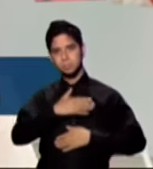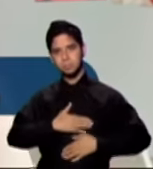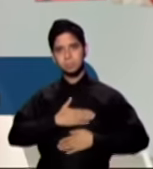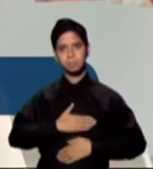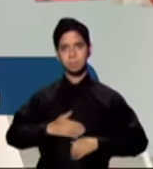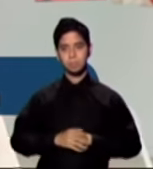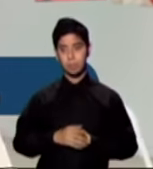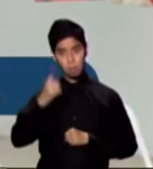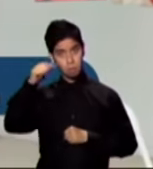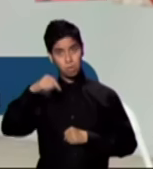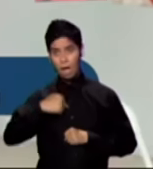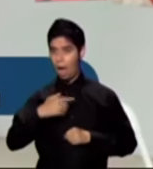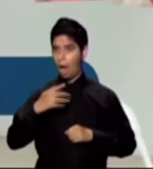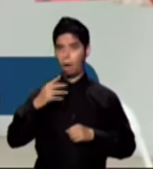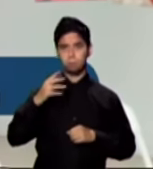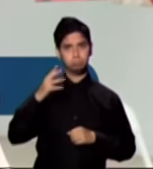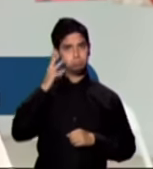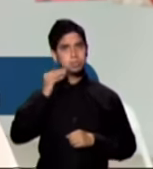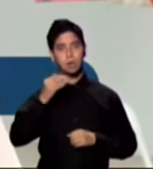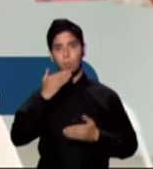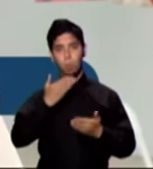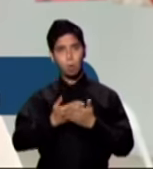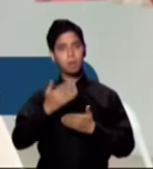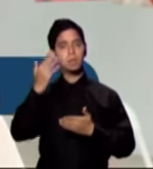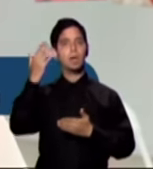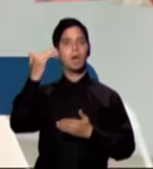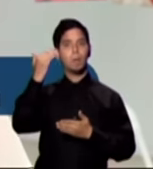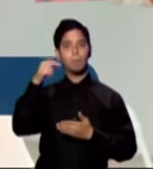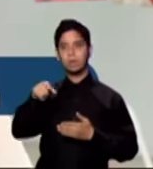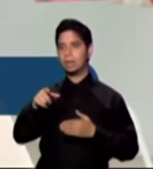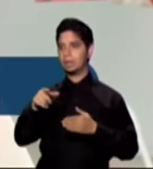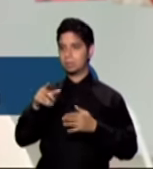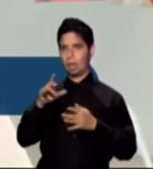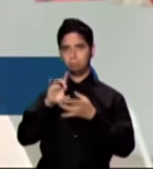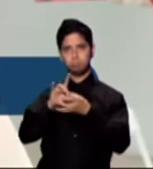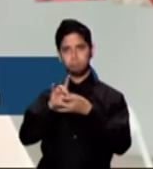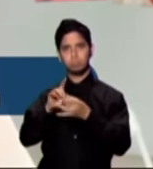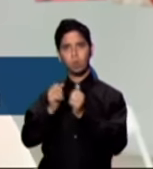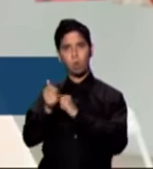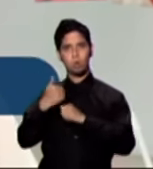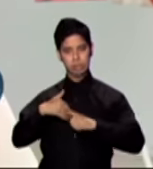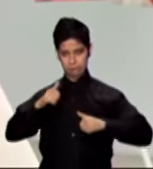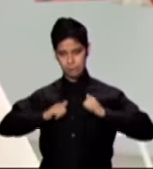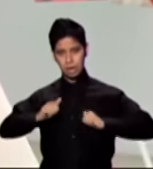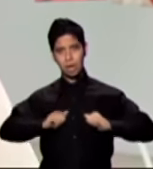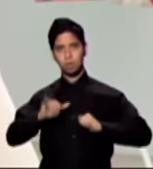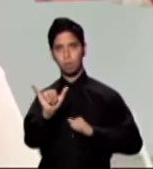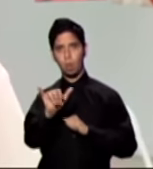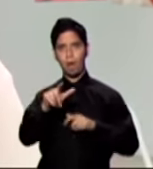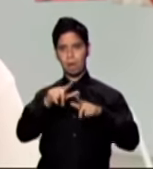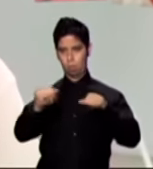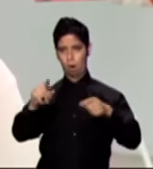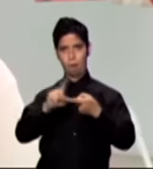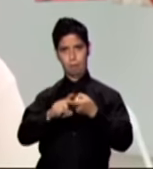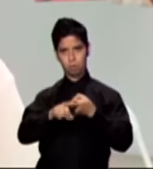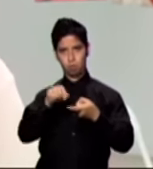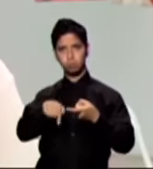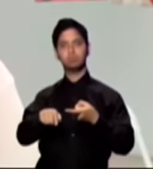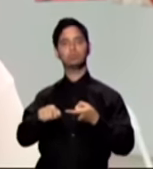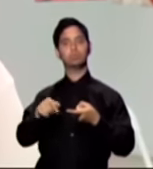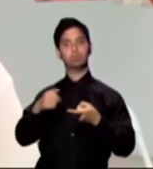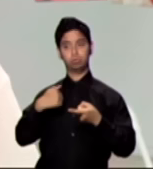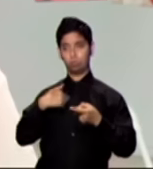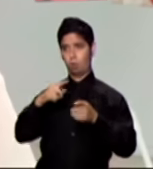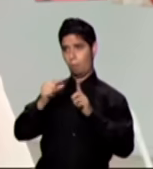hemos desarrollado más en lo que tiene que ver con el teatro y con el idioma español. Hemos conocido más